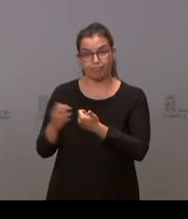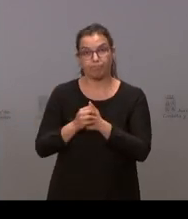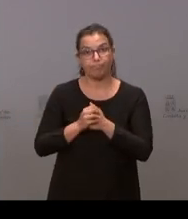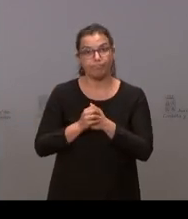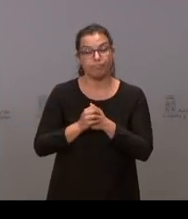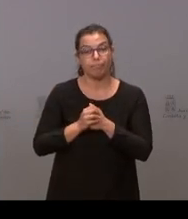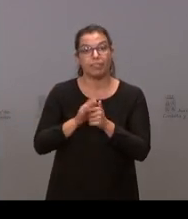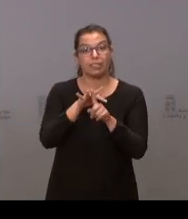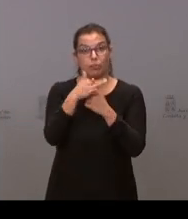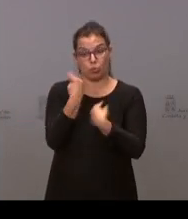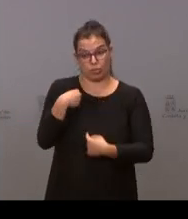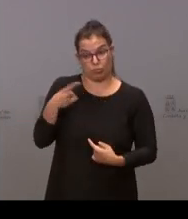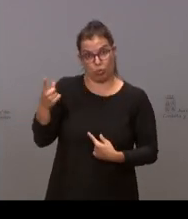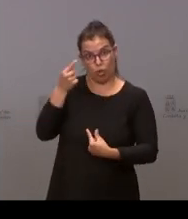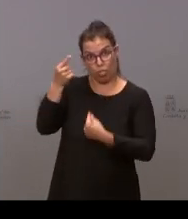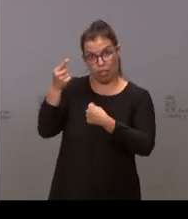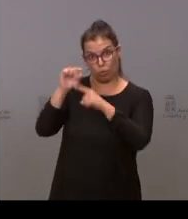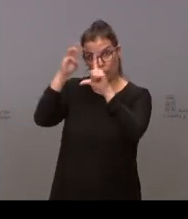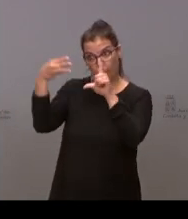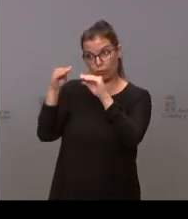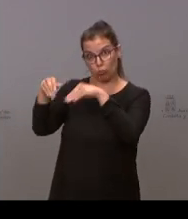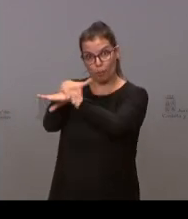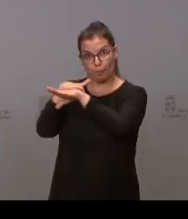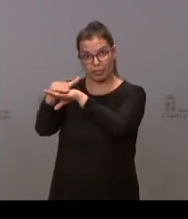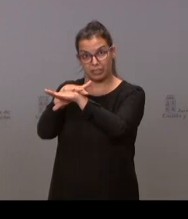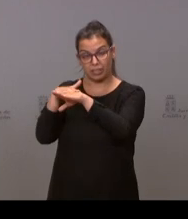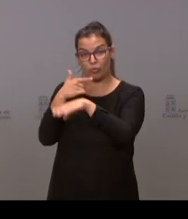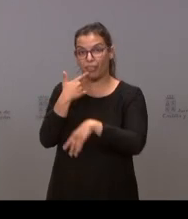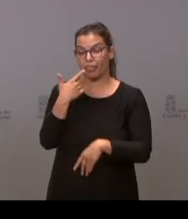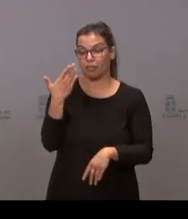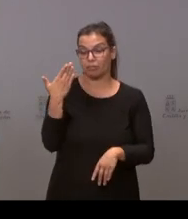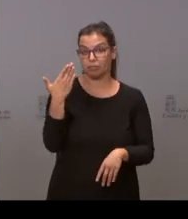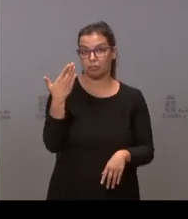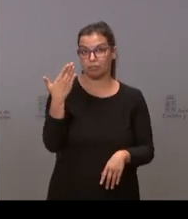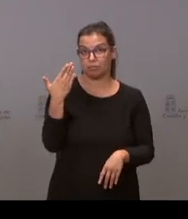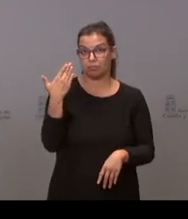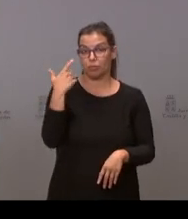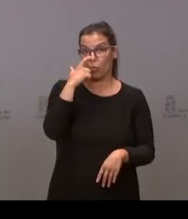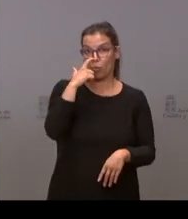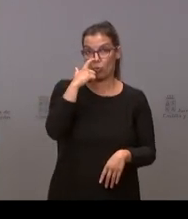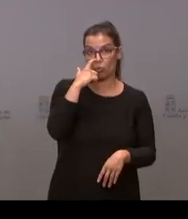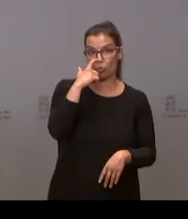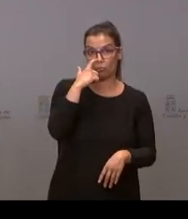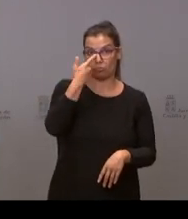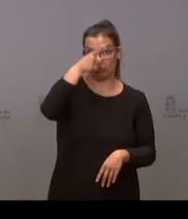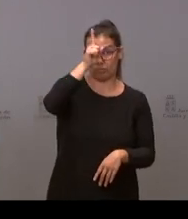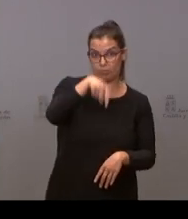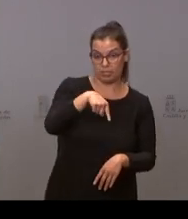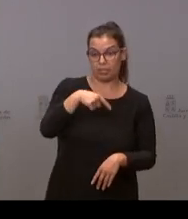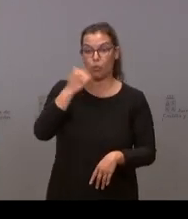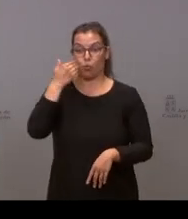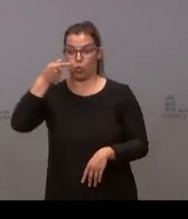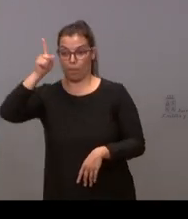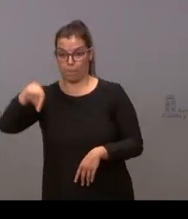situación que, según los propios datos de la página del Ministerio, las cuatro semanas de junio, contra las cuatro semanas de julio, se ha